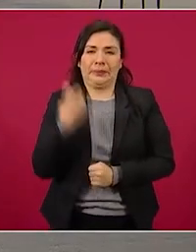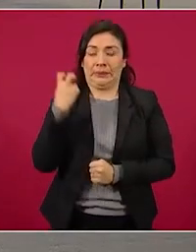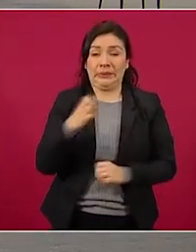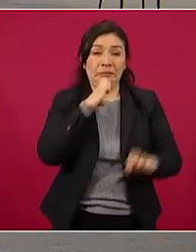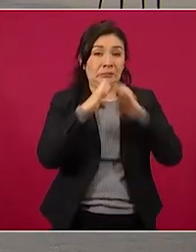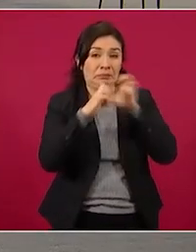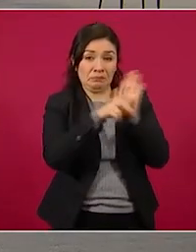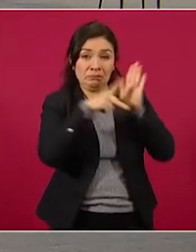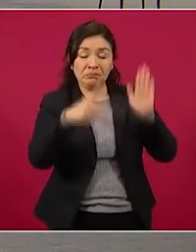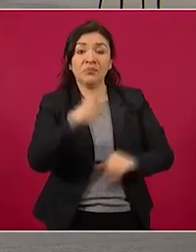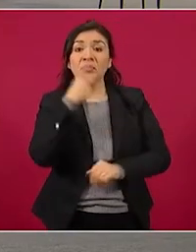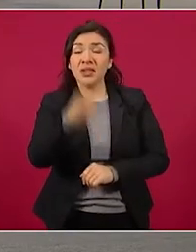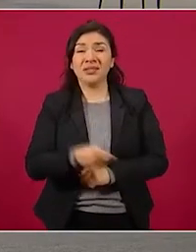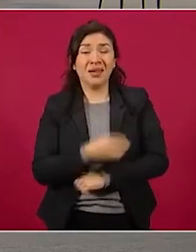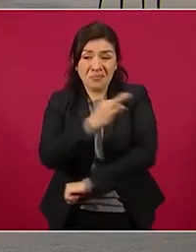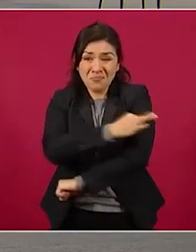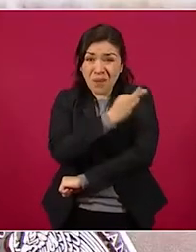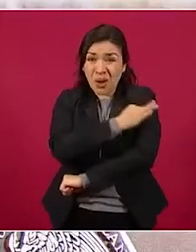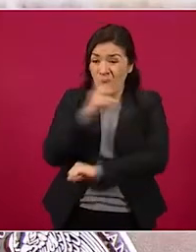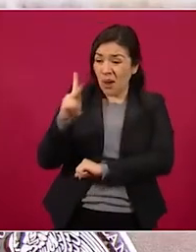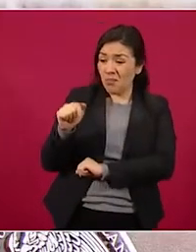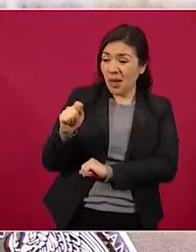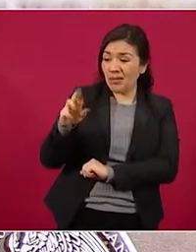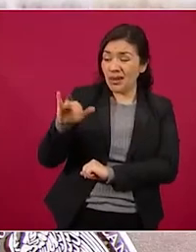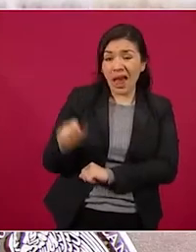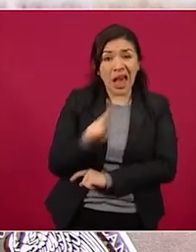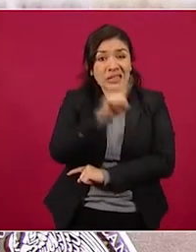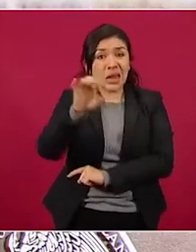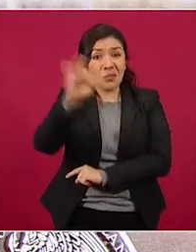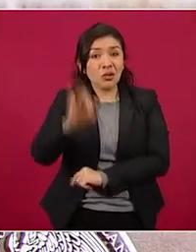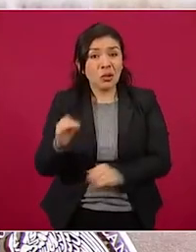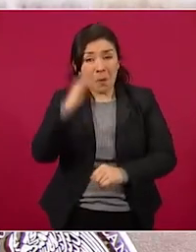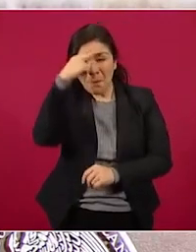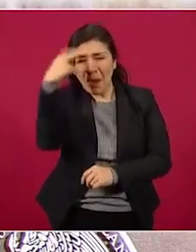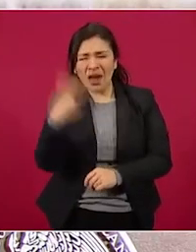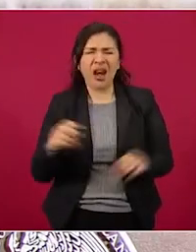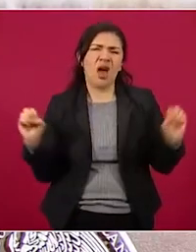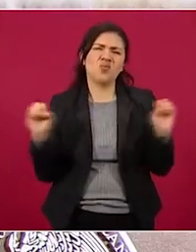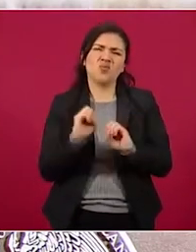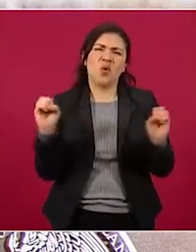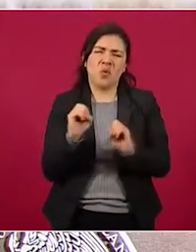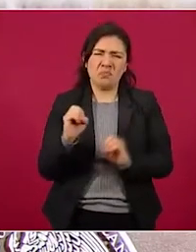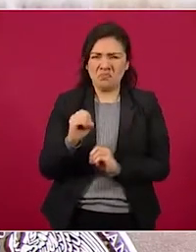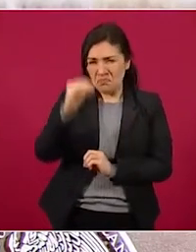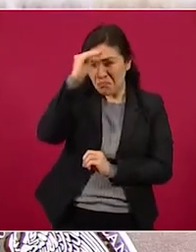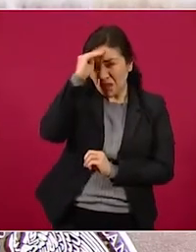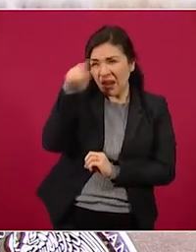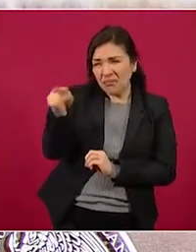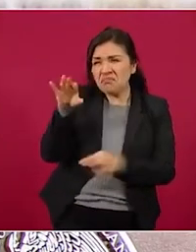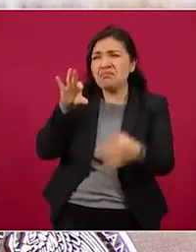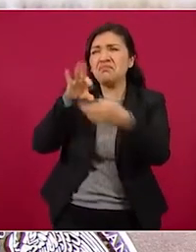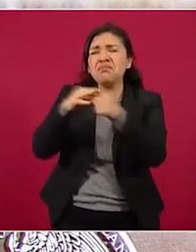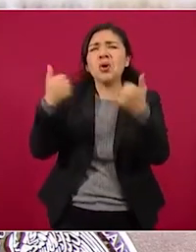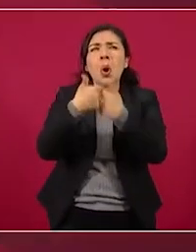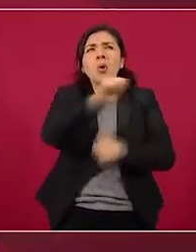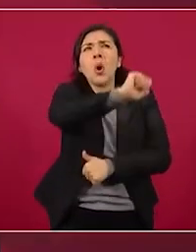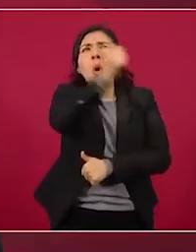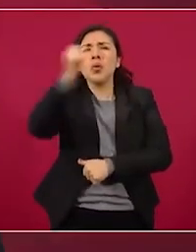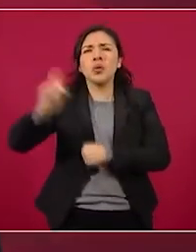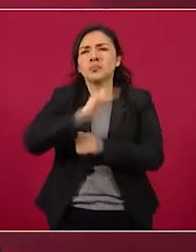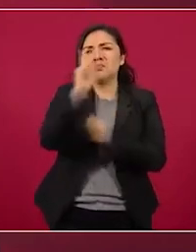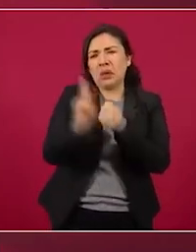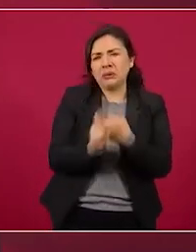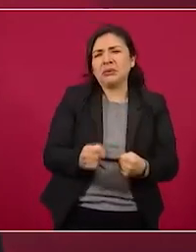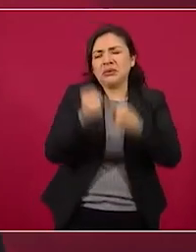asegura que la vacuna Patria no es 100% mexicana y cuestiona la colaboración con otros países. También